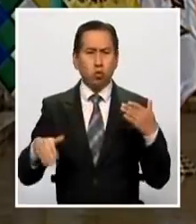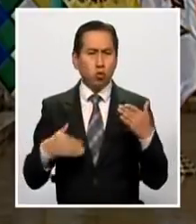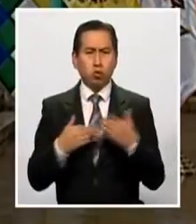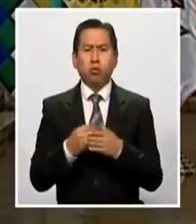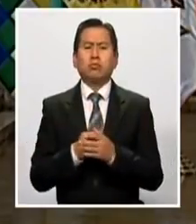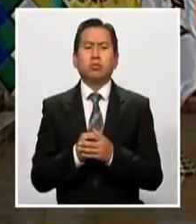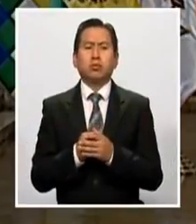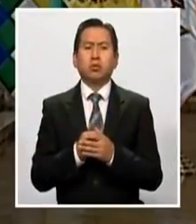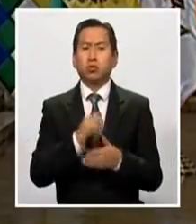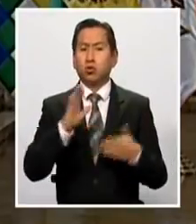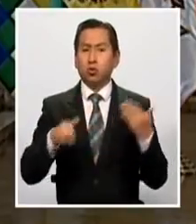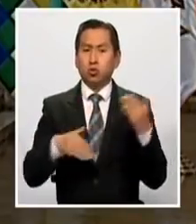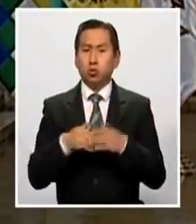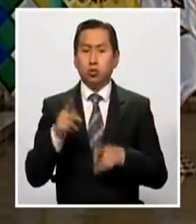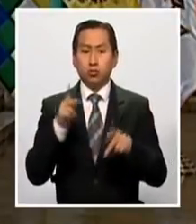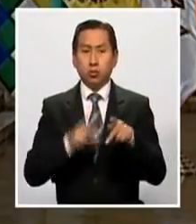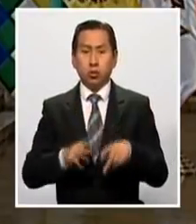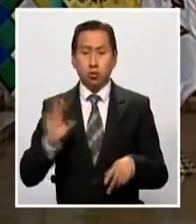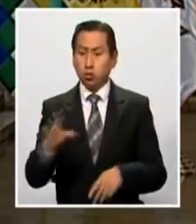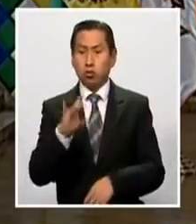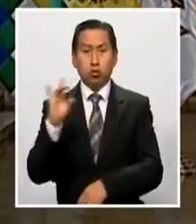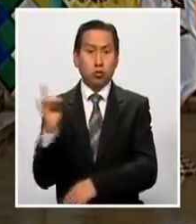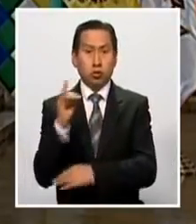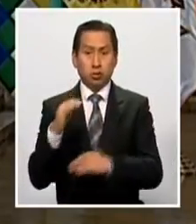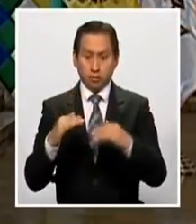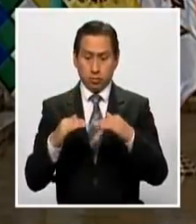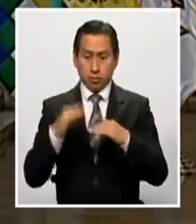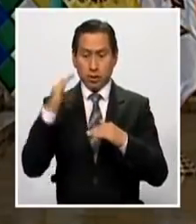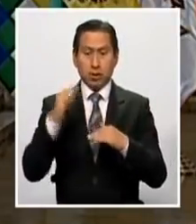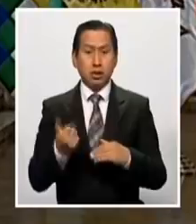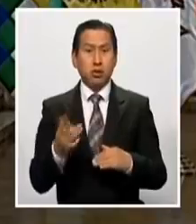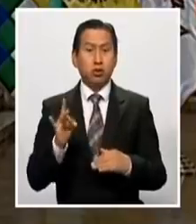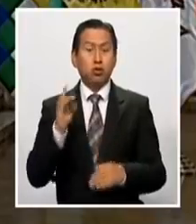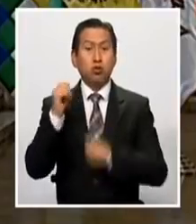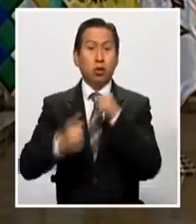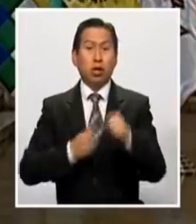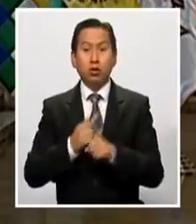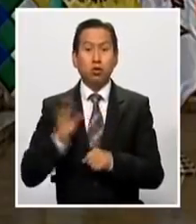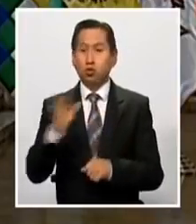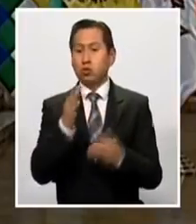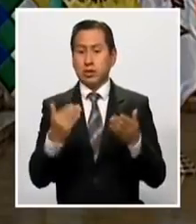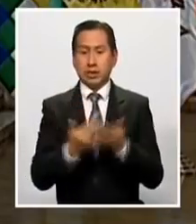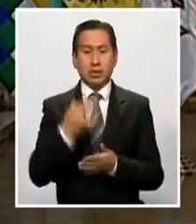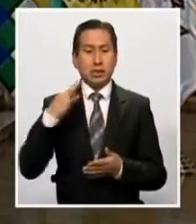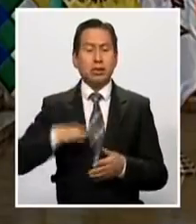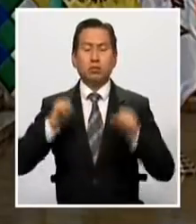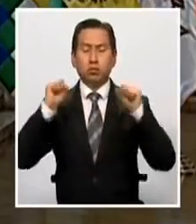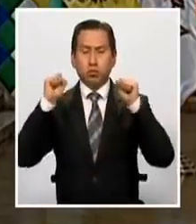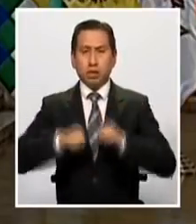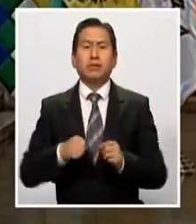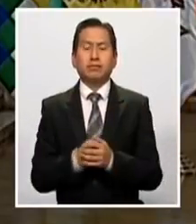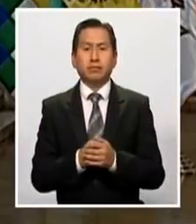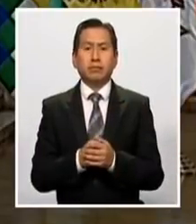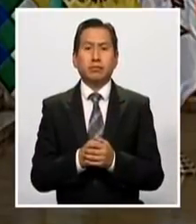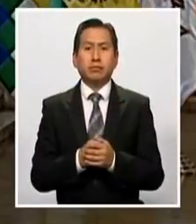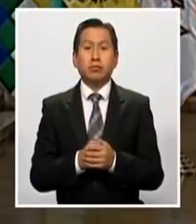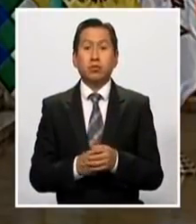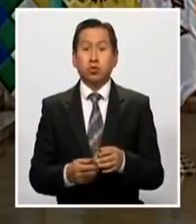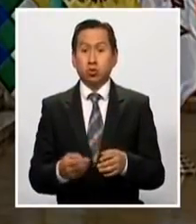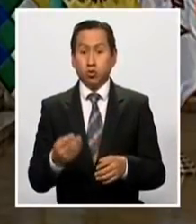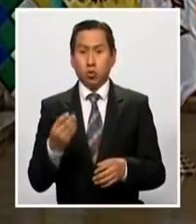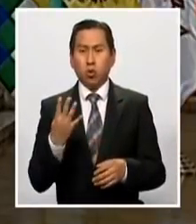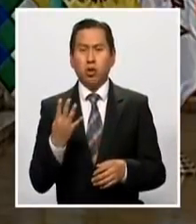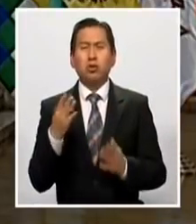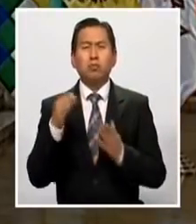todos los bolivianos mayores de 18 años de edad tengan un ingreso. Alrededor de 4